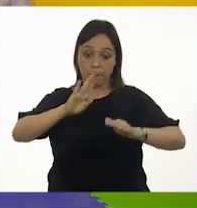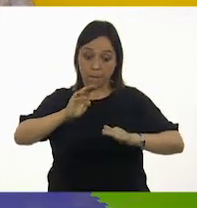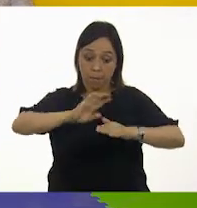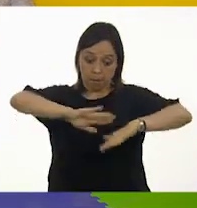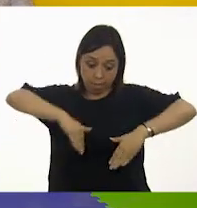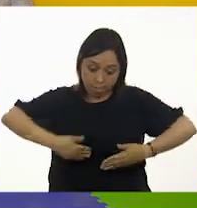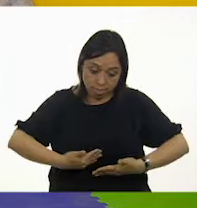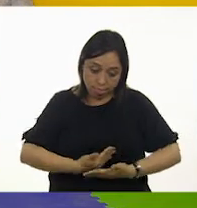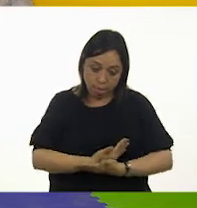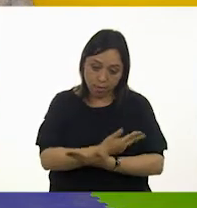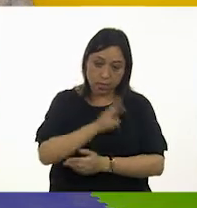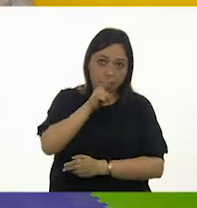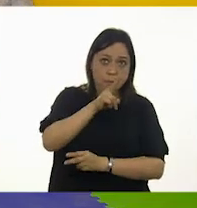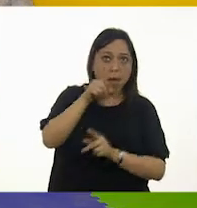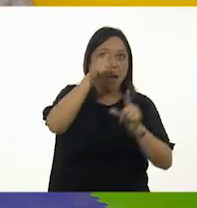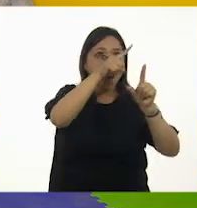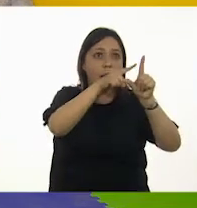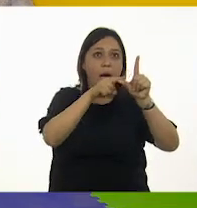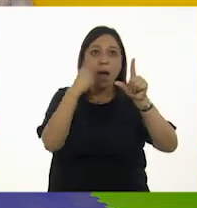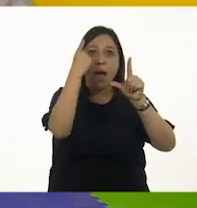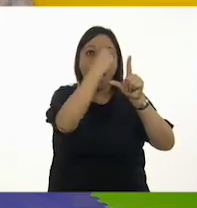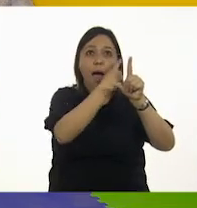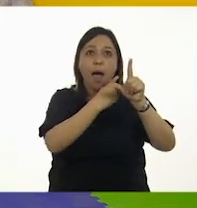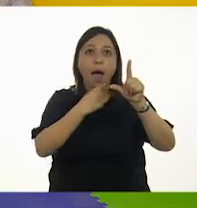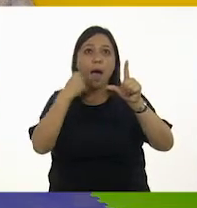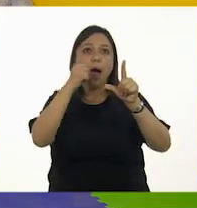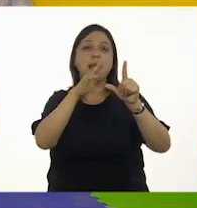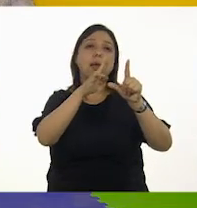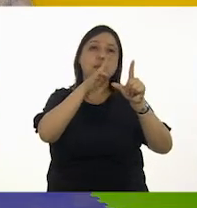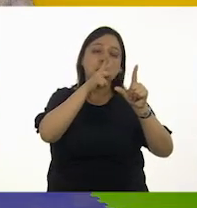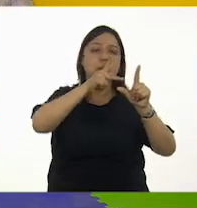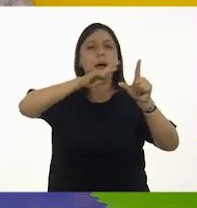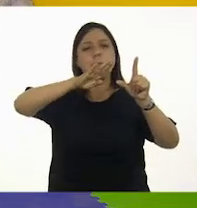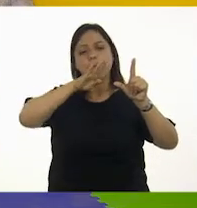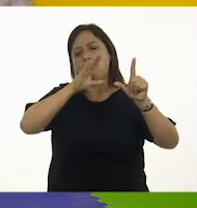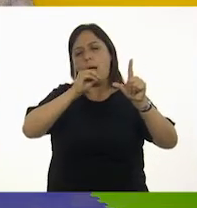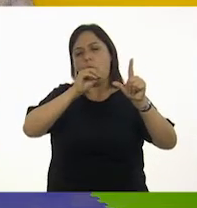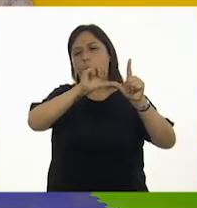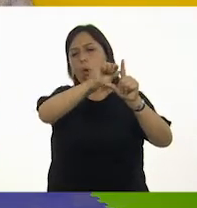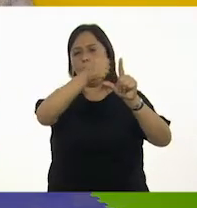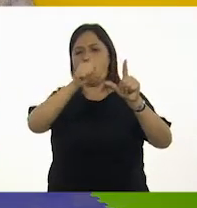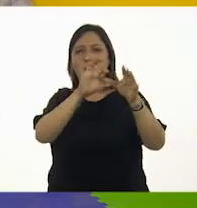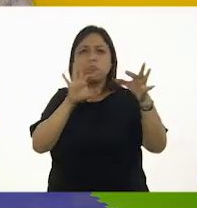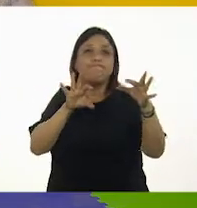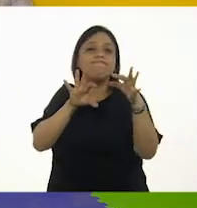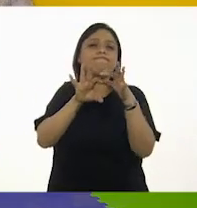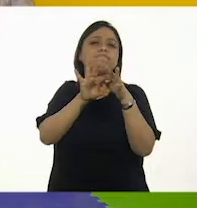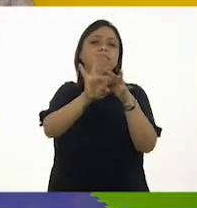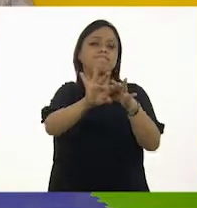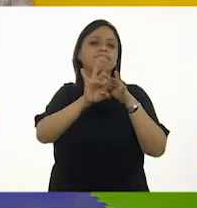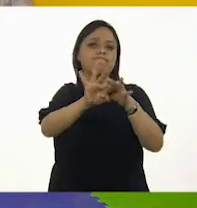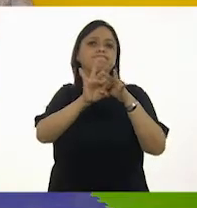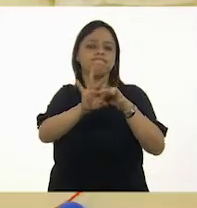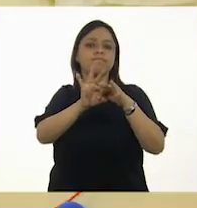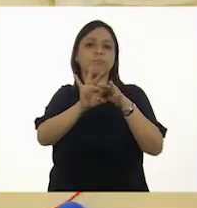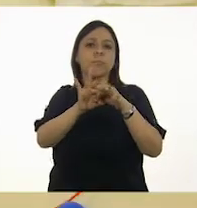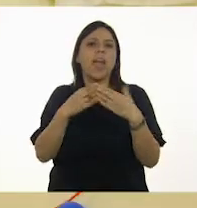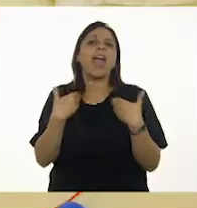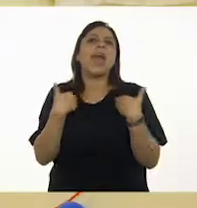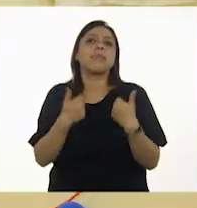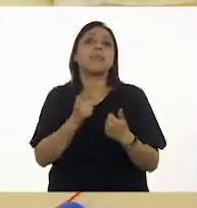padre y figuras de apego son como un libro para él, pues en ellos lee de qué se trata lo que sucede a su alrededor.